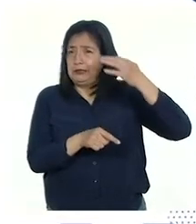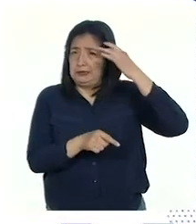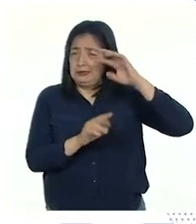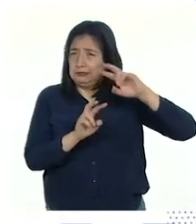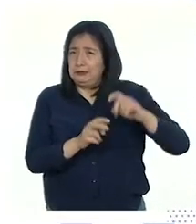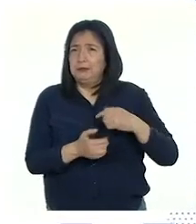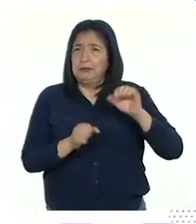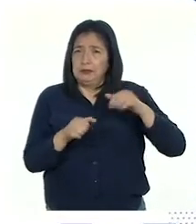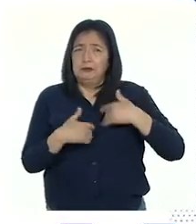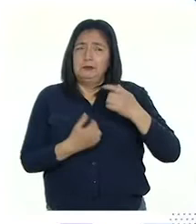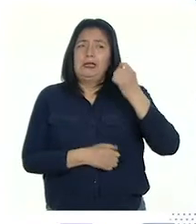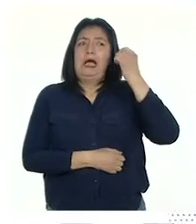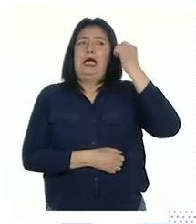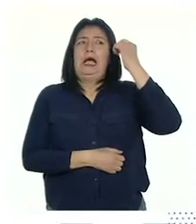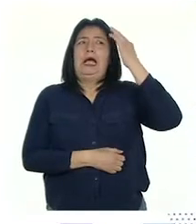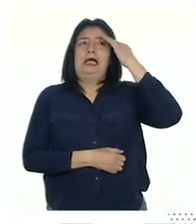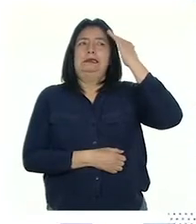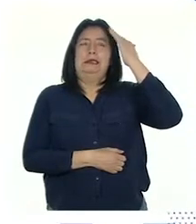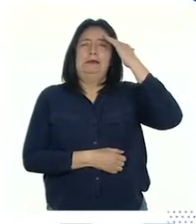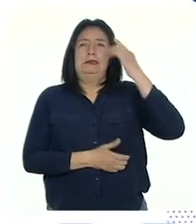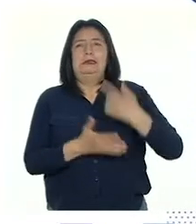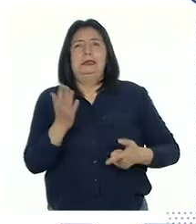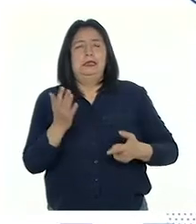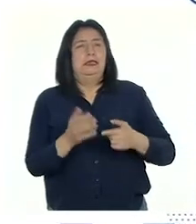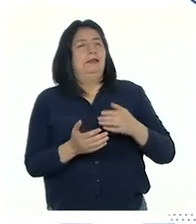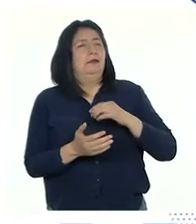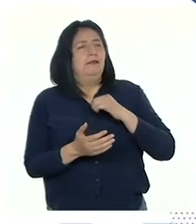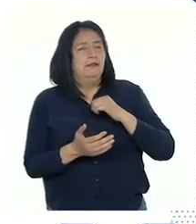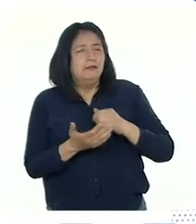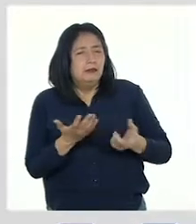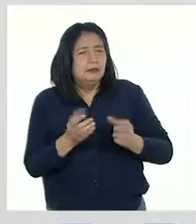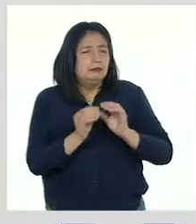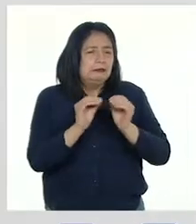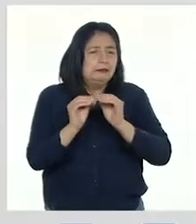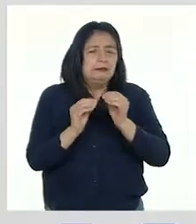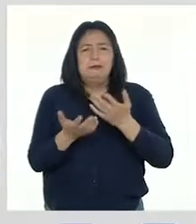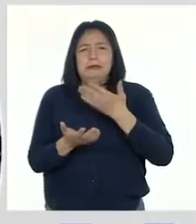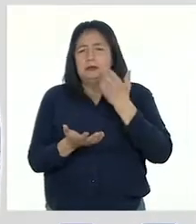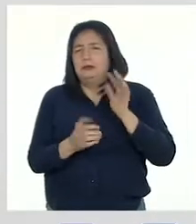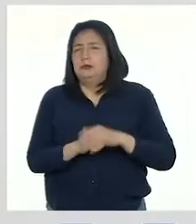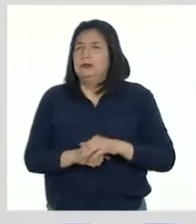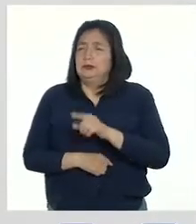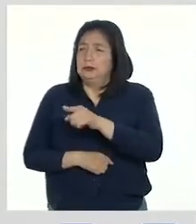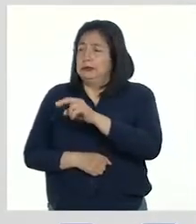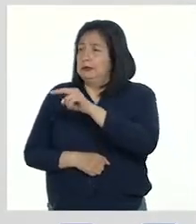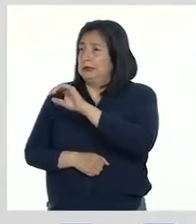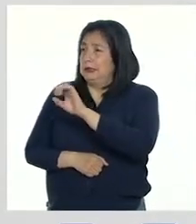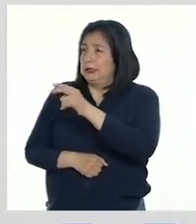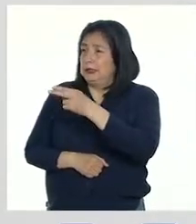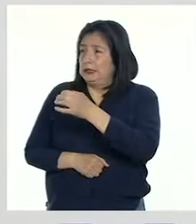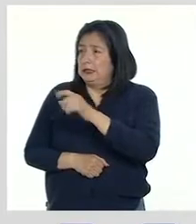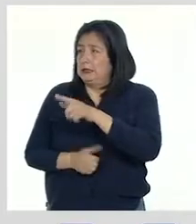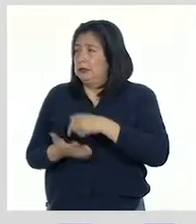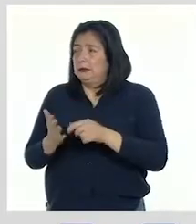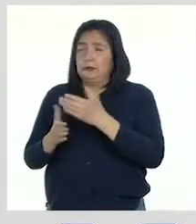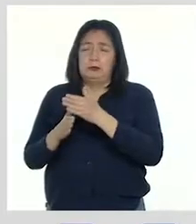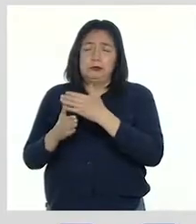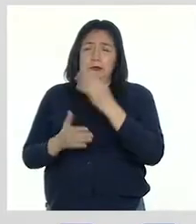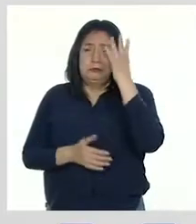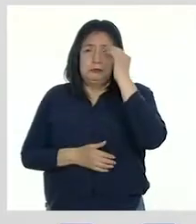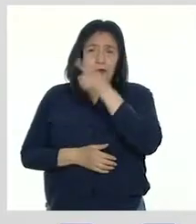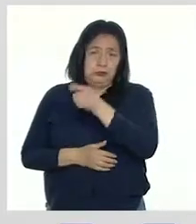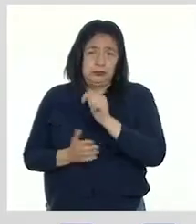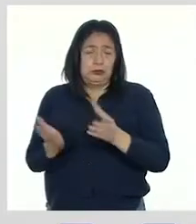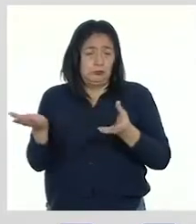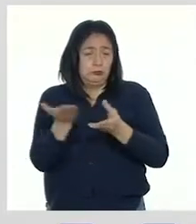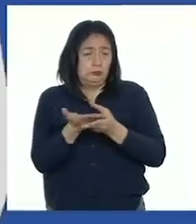para poder darnos cuenta de qué podemos mejorar. Profesora, Nashly también nos quiere compartir su experiencia con su